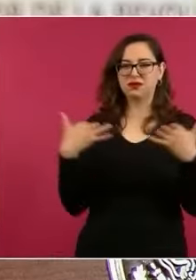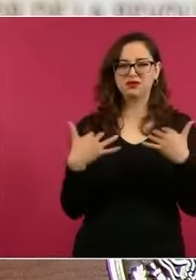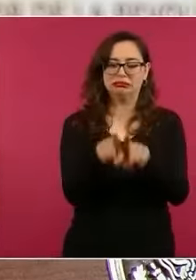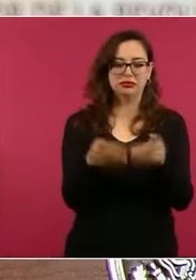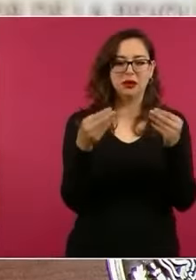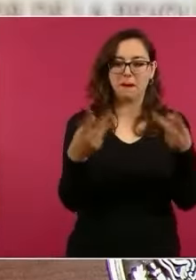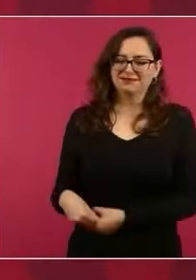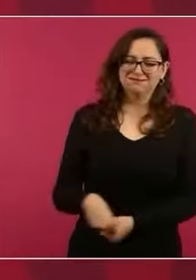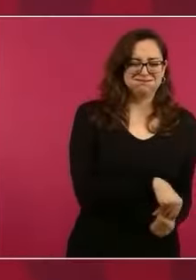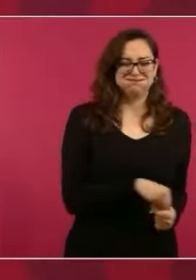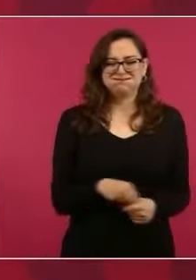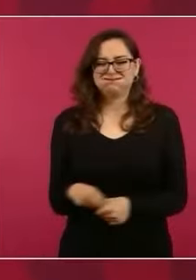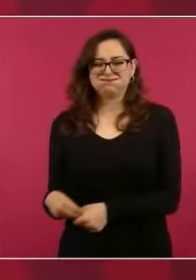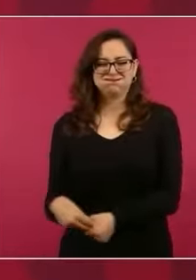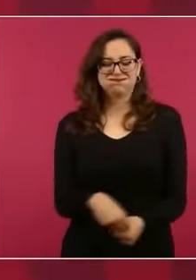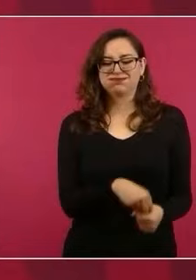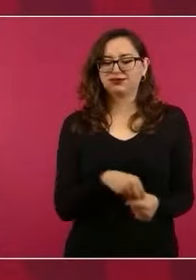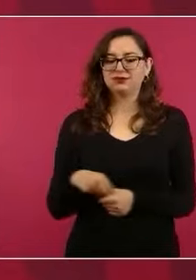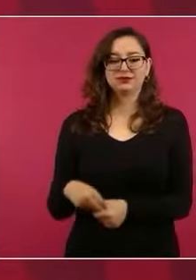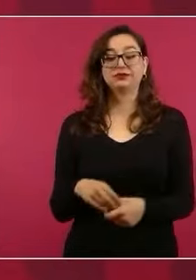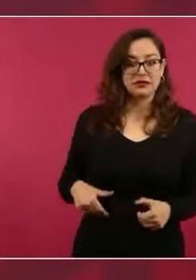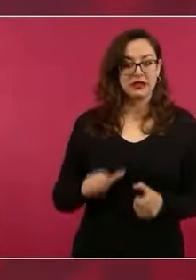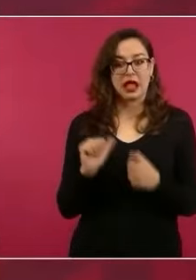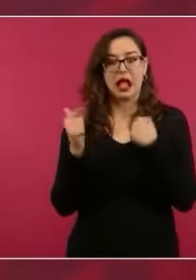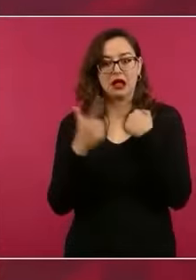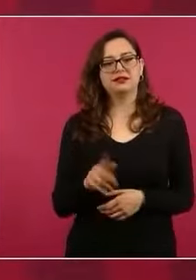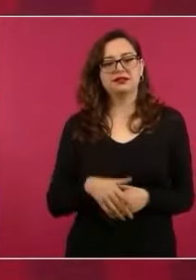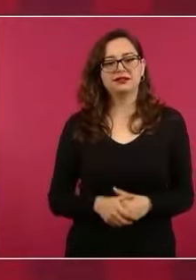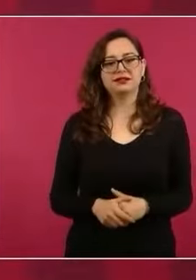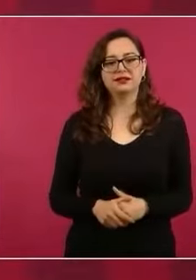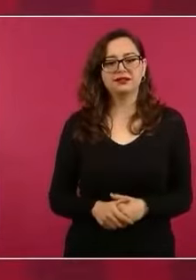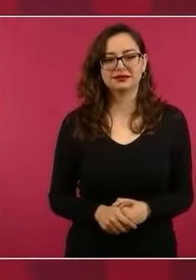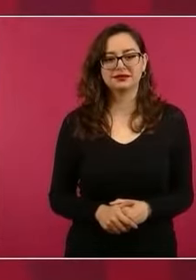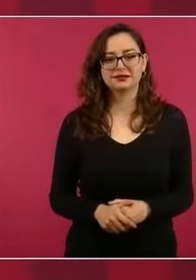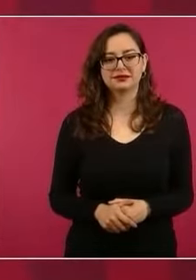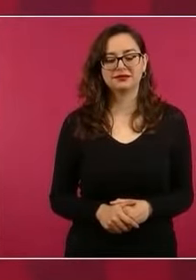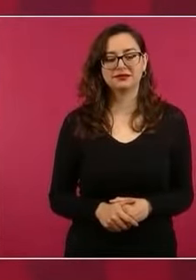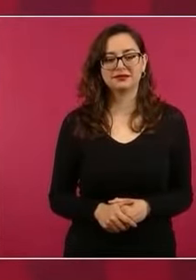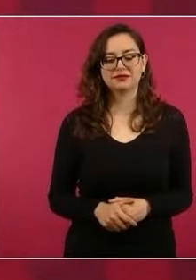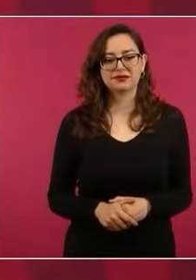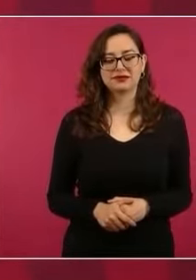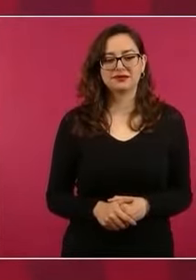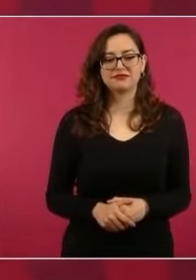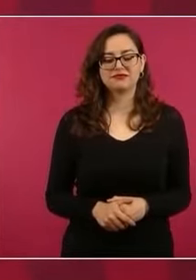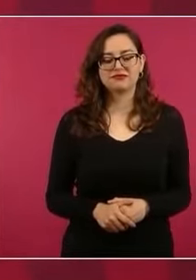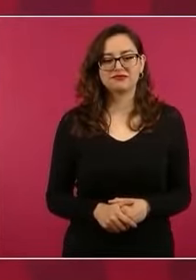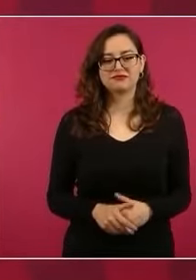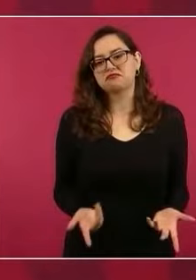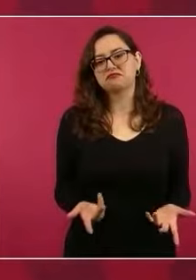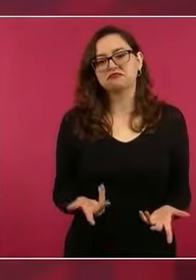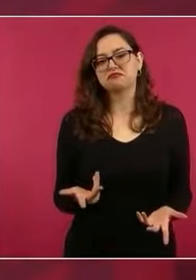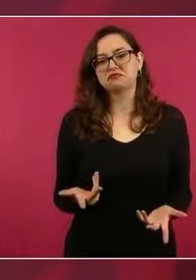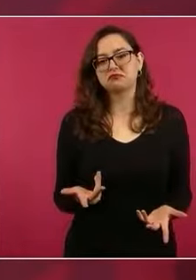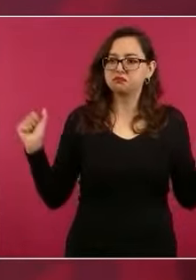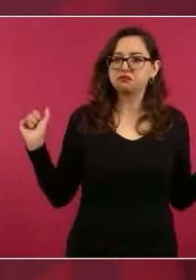porque mucha gente y siempre son riesgos. Pero fíjense, cuando se trata de algo sano,